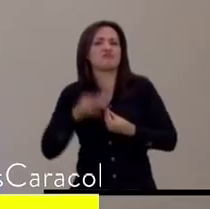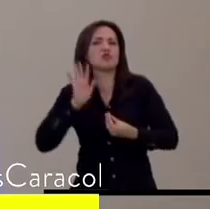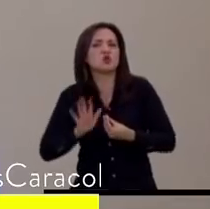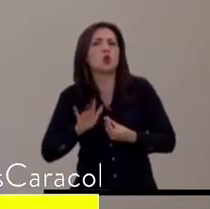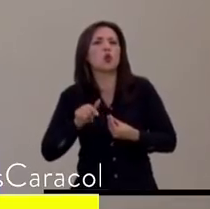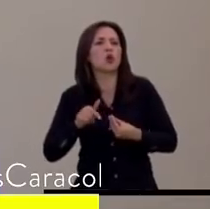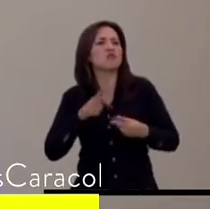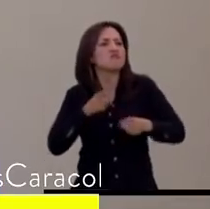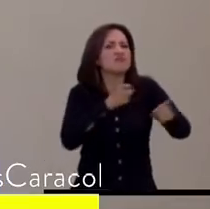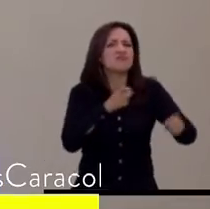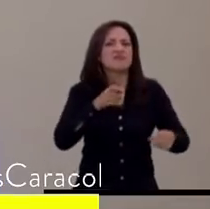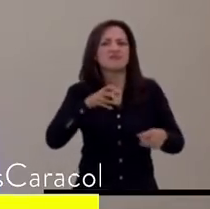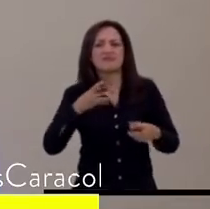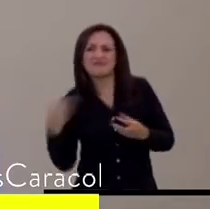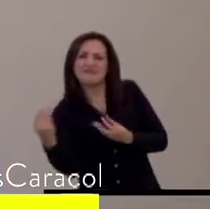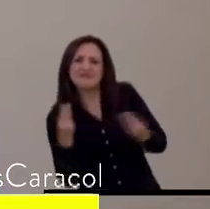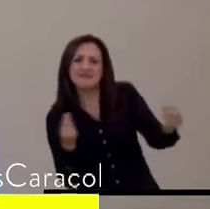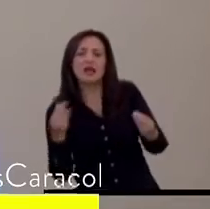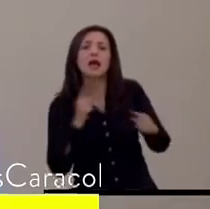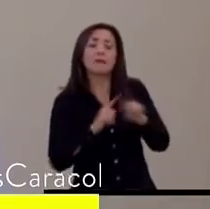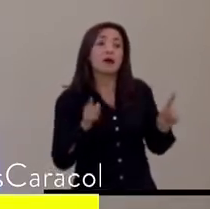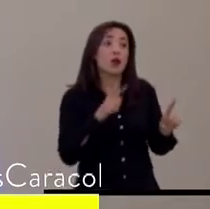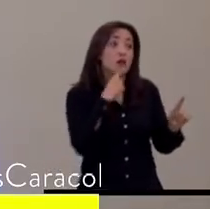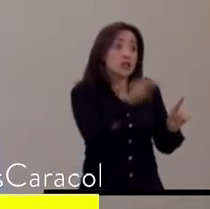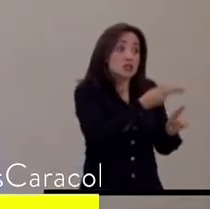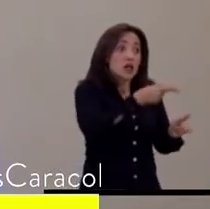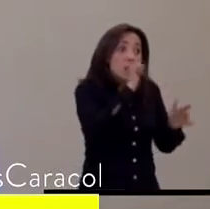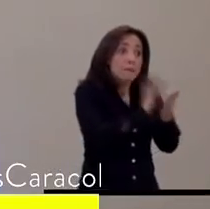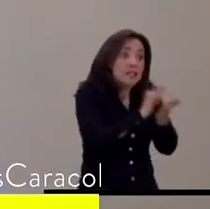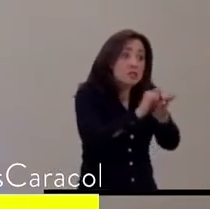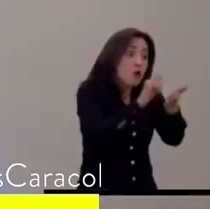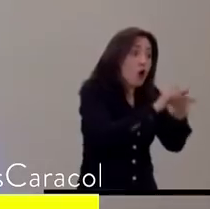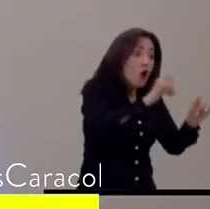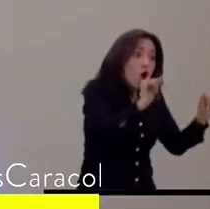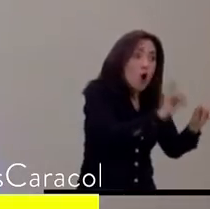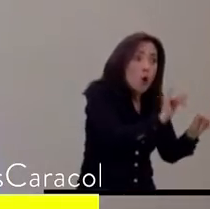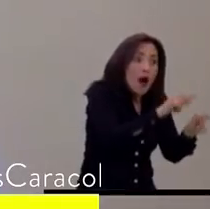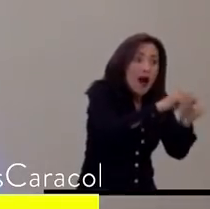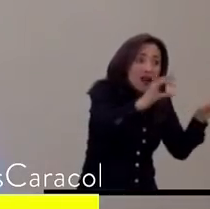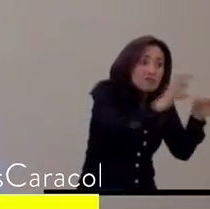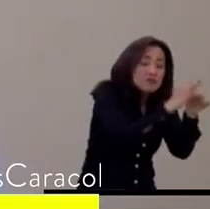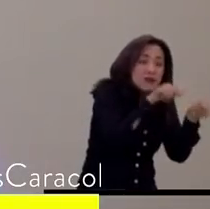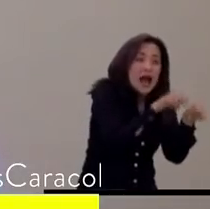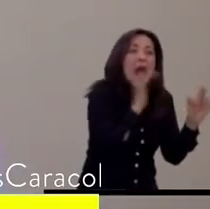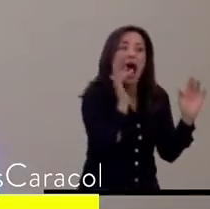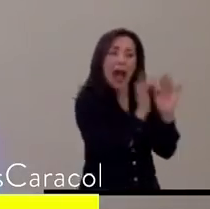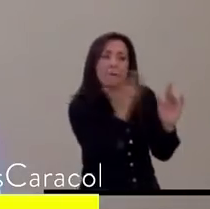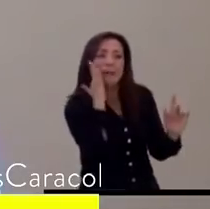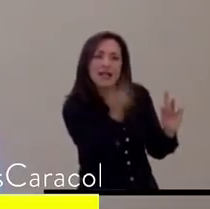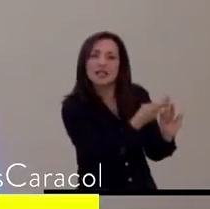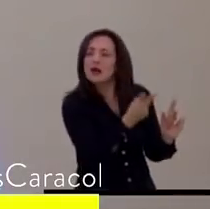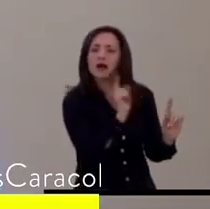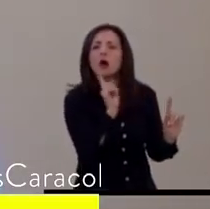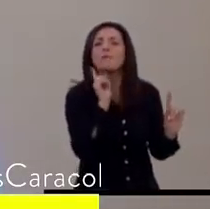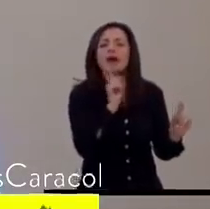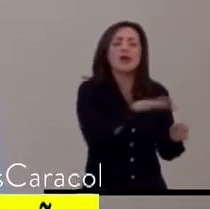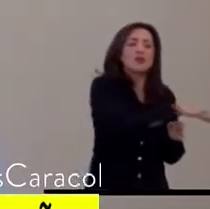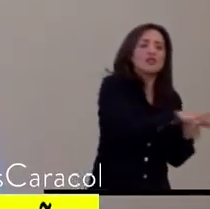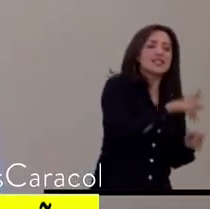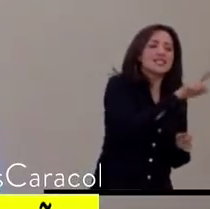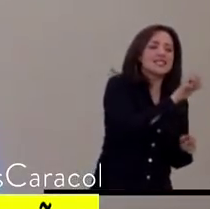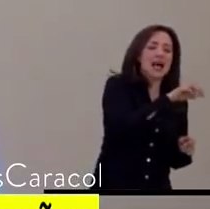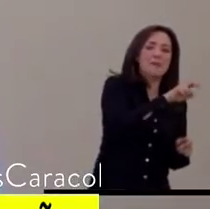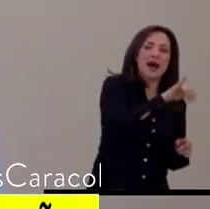un vínculo directo, son contextos, hay que decirlo, esencialmente diferentes, en Samaniego hay un control